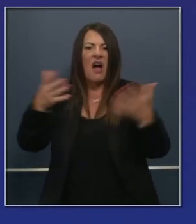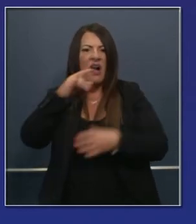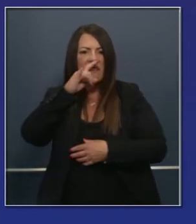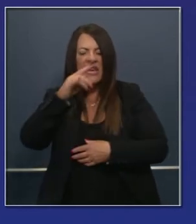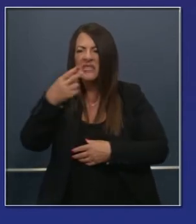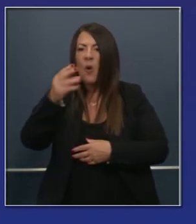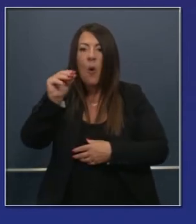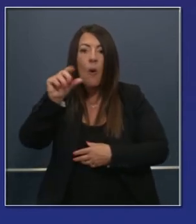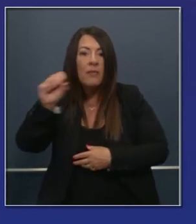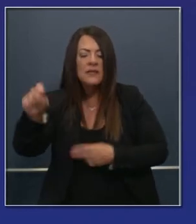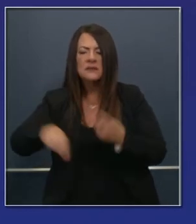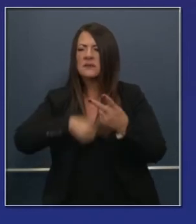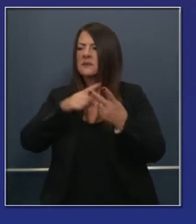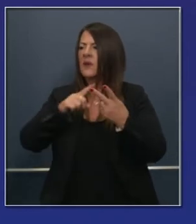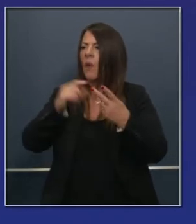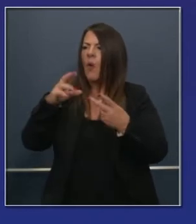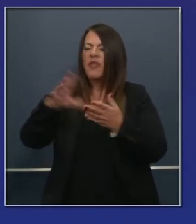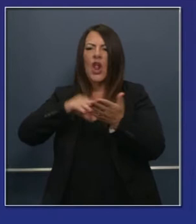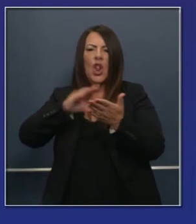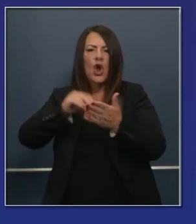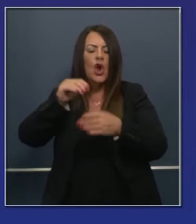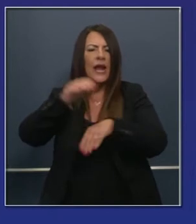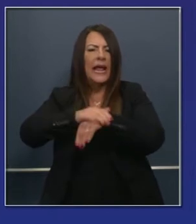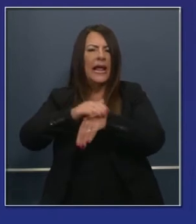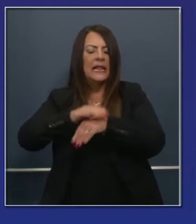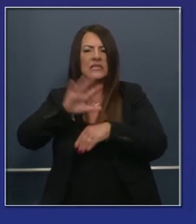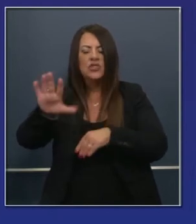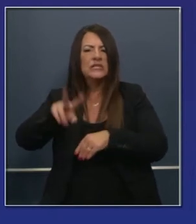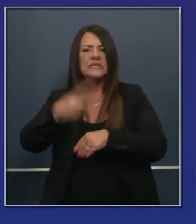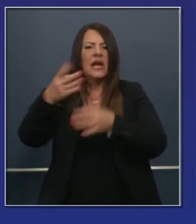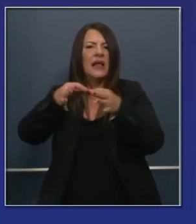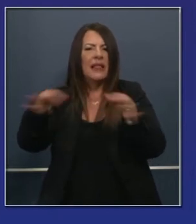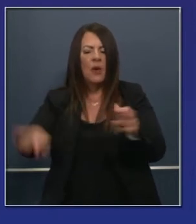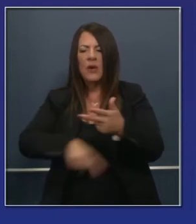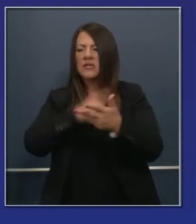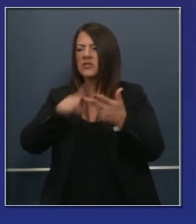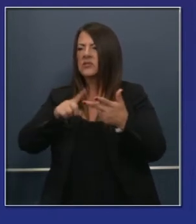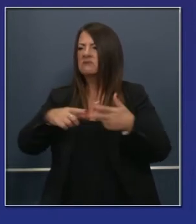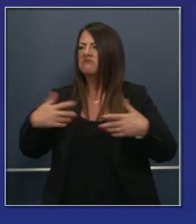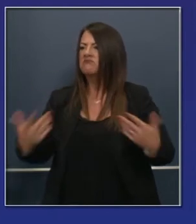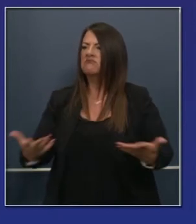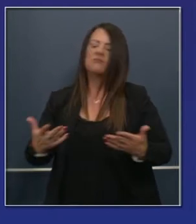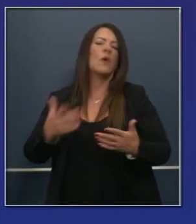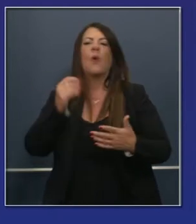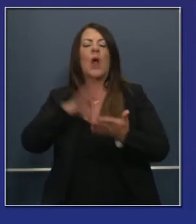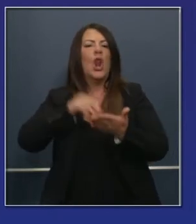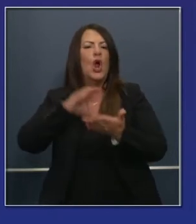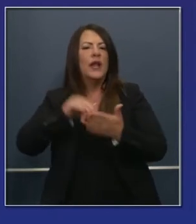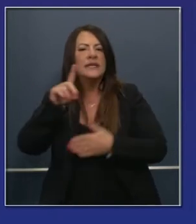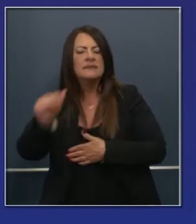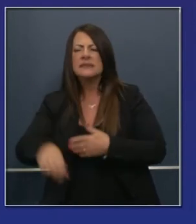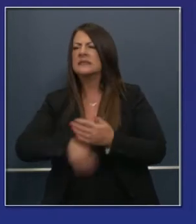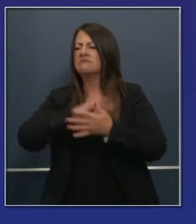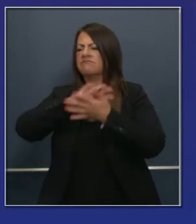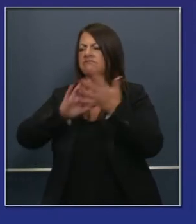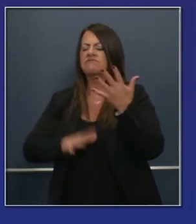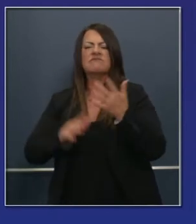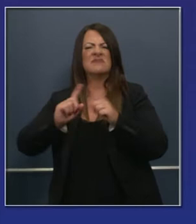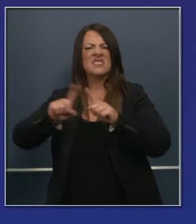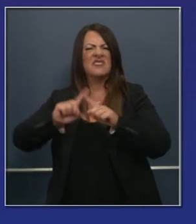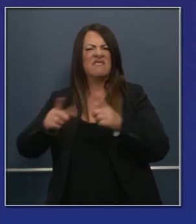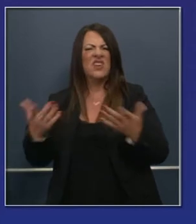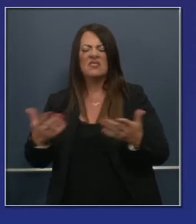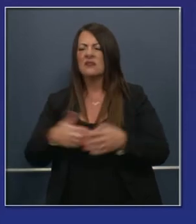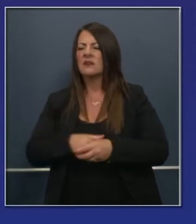discapacidades, los estudiantes desalojados, los que están aprendiendo inglés, los que son de bajos recursos. Estoy muy orgulloso de lo que hemos